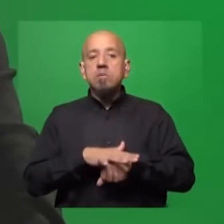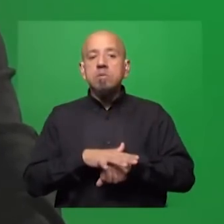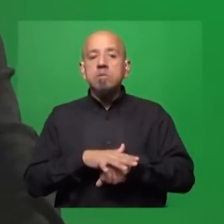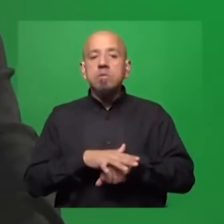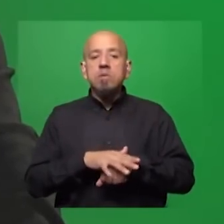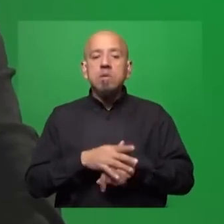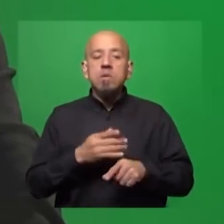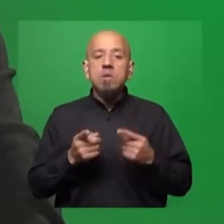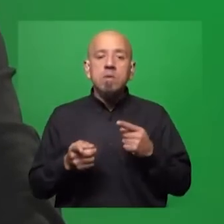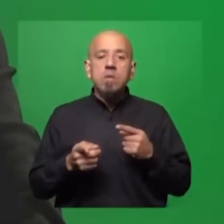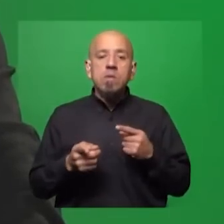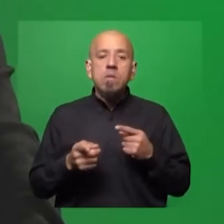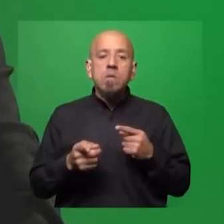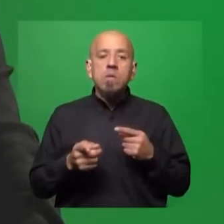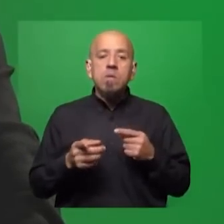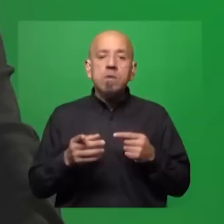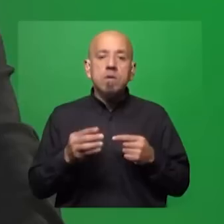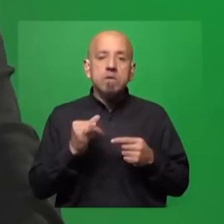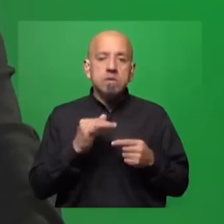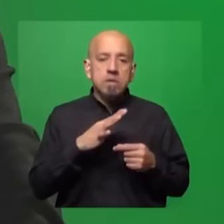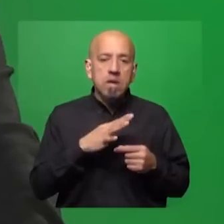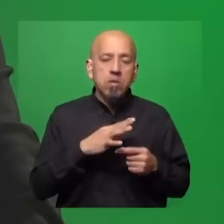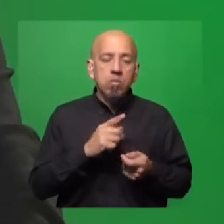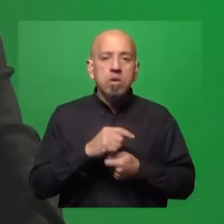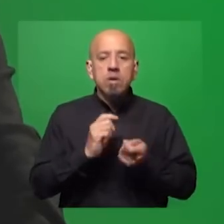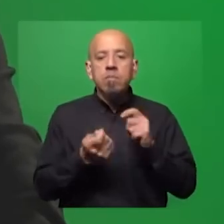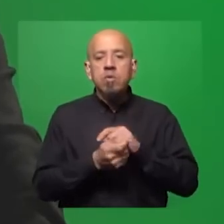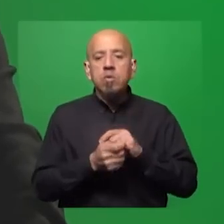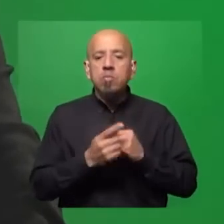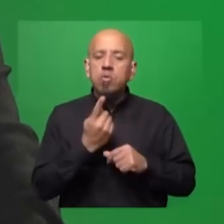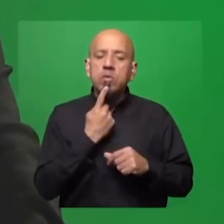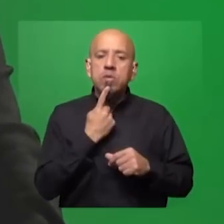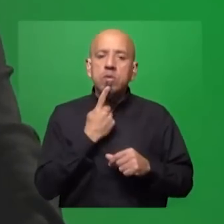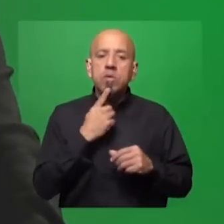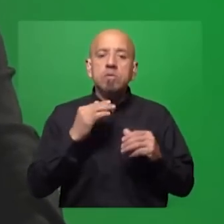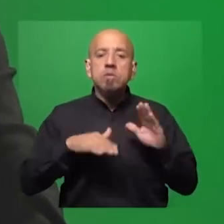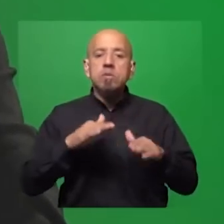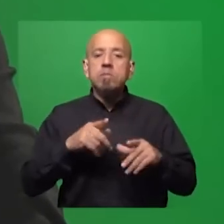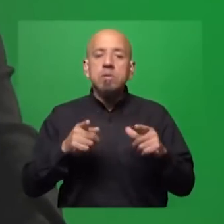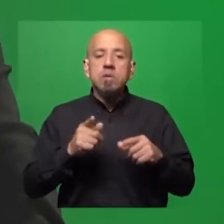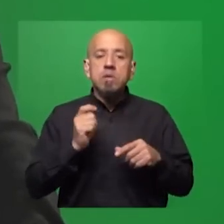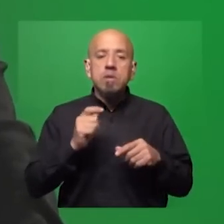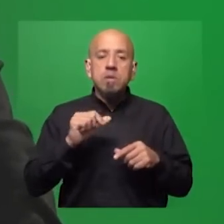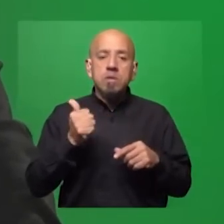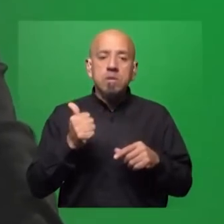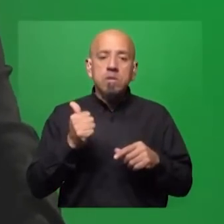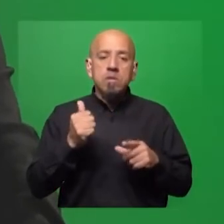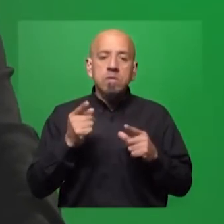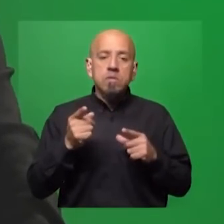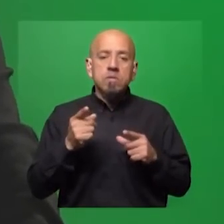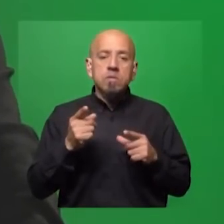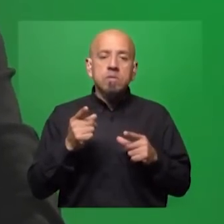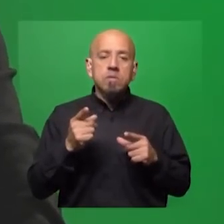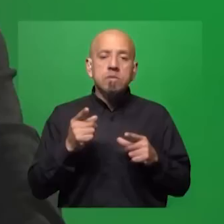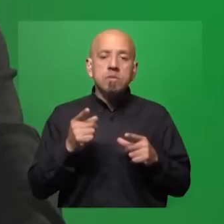Además de eso, si ocurre un cambio de ciclo político, que depende según quien gane la intensidad con la que sería